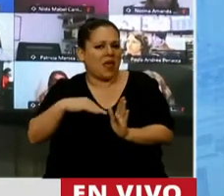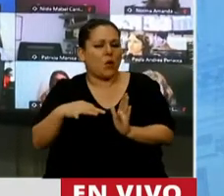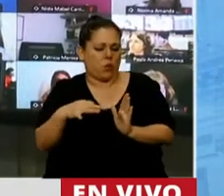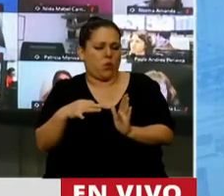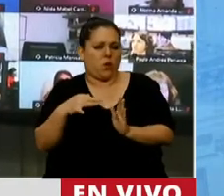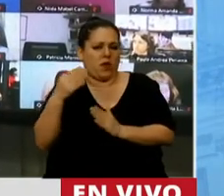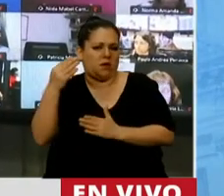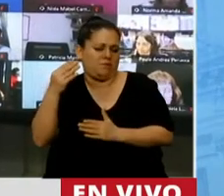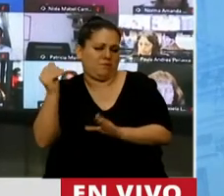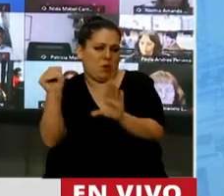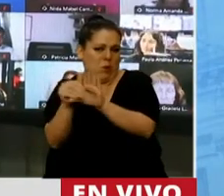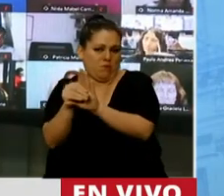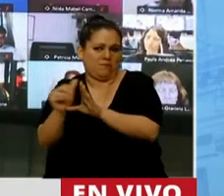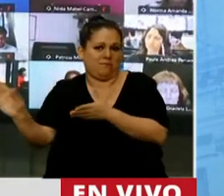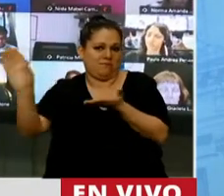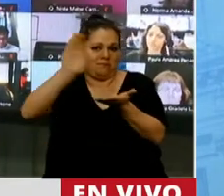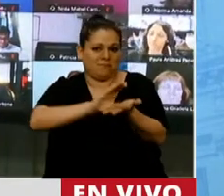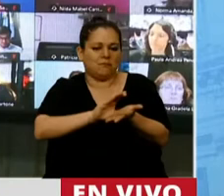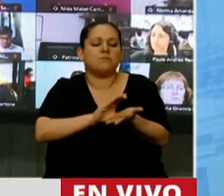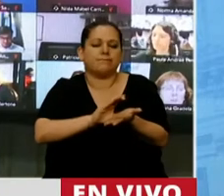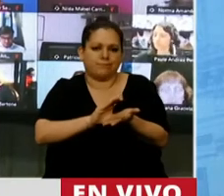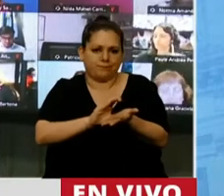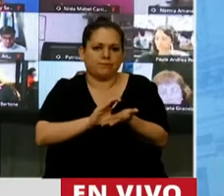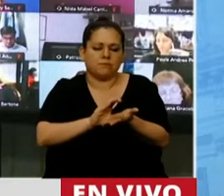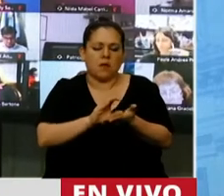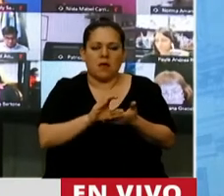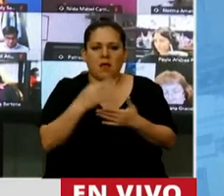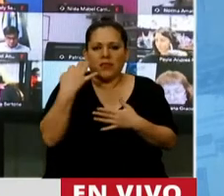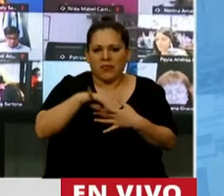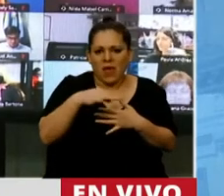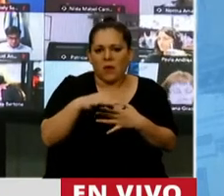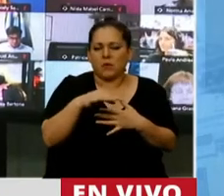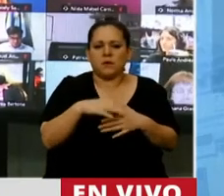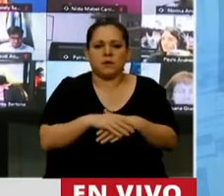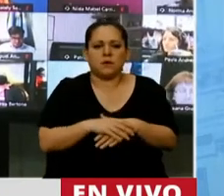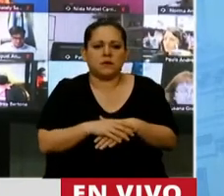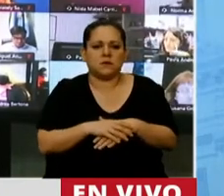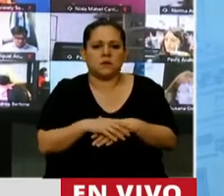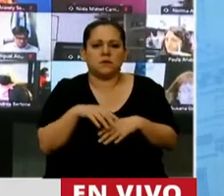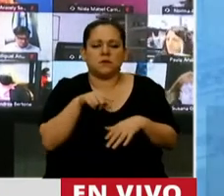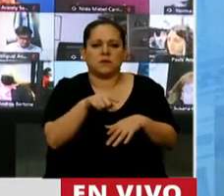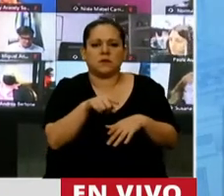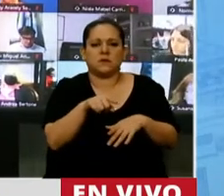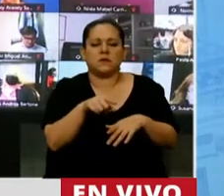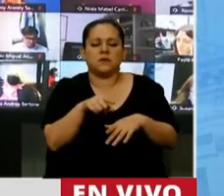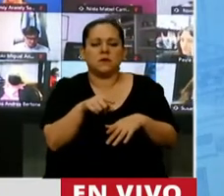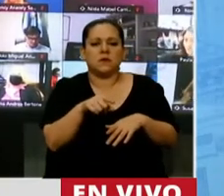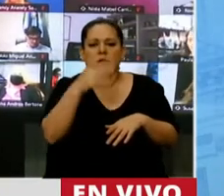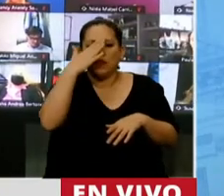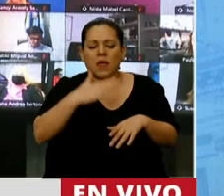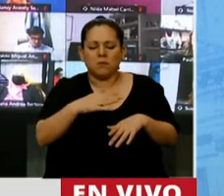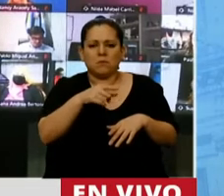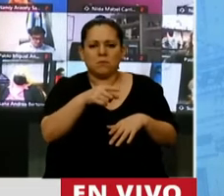cargo del Tesoro y que efectivamente van a estar a disposición de los distintos ministerios a medida que se vayan cerrando las negociaciones